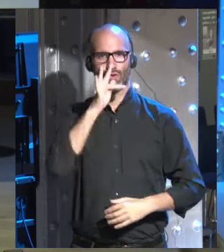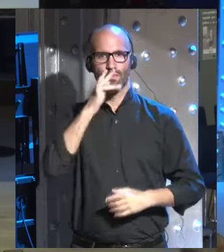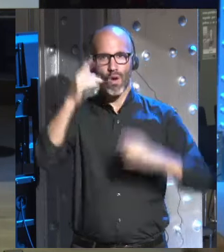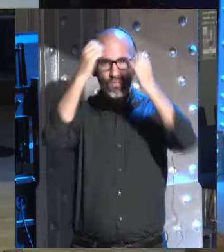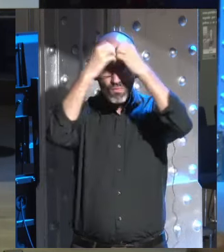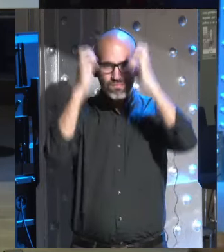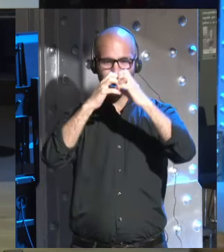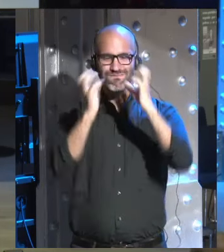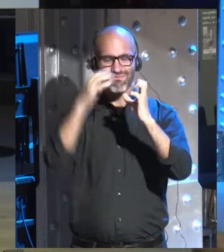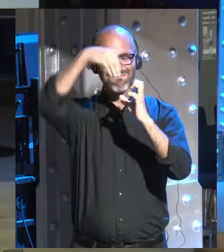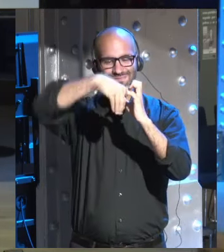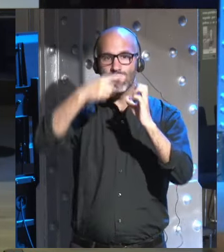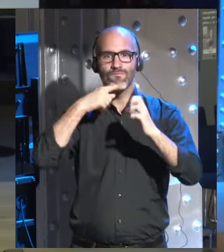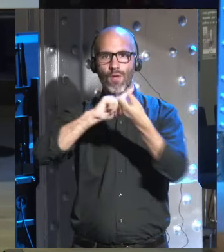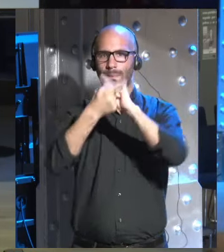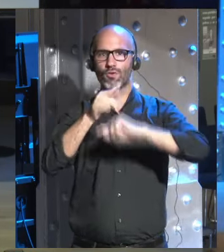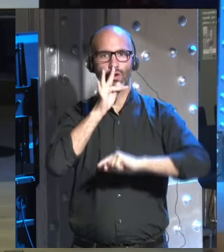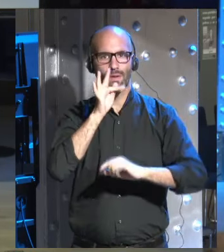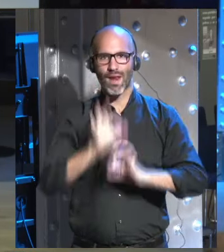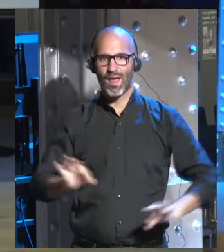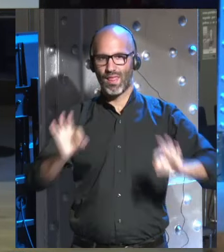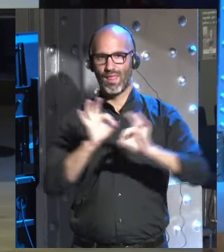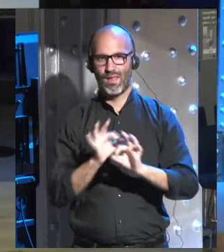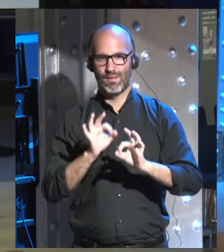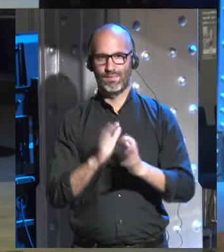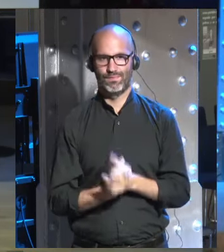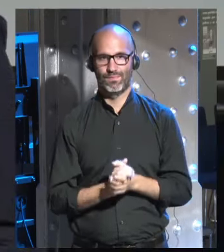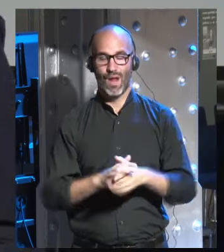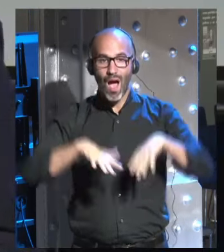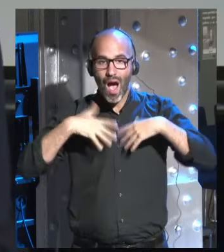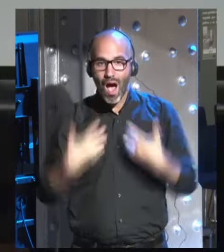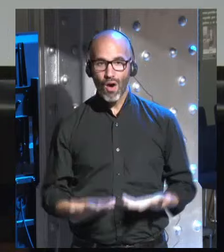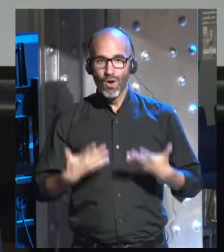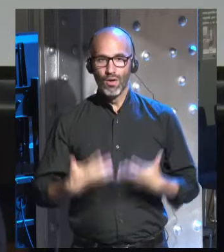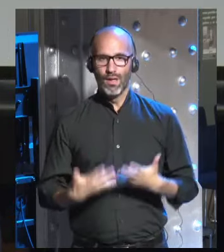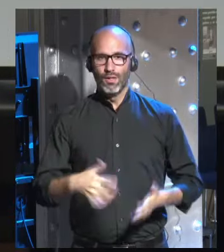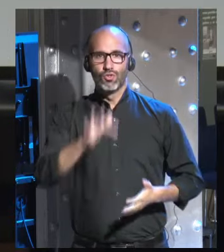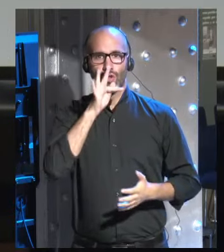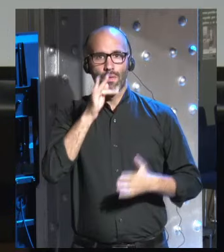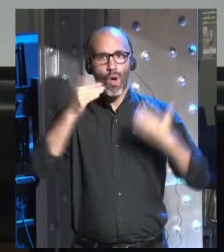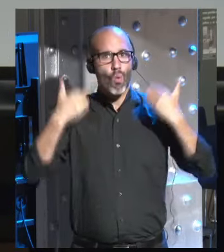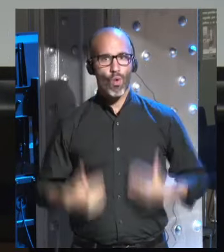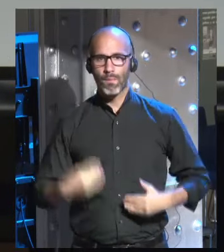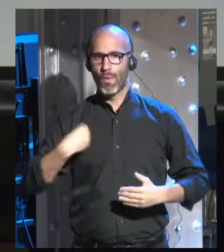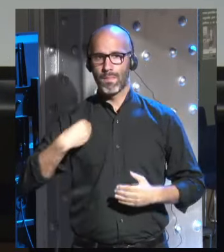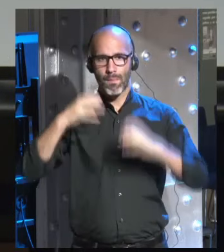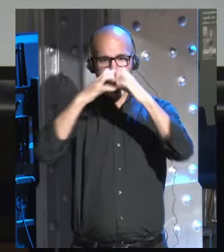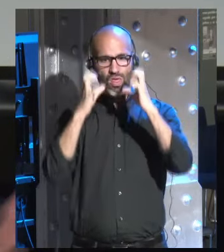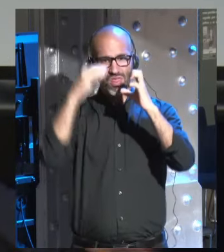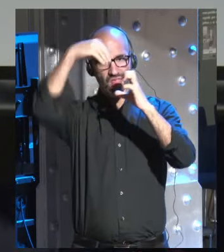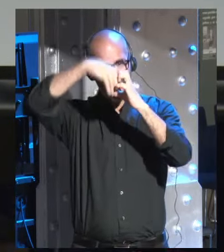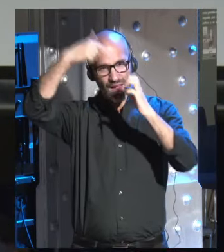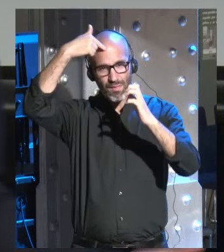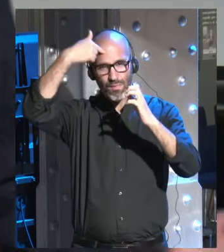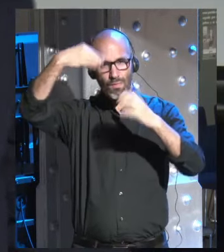del cerebro humano, de la mente humana. Aún hoy tenemos el mismo cuerpo, el mismo cerebro, la